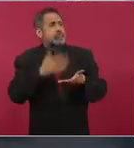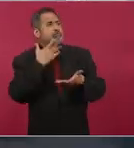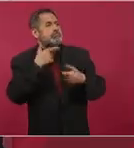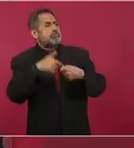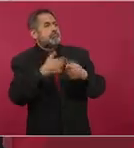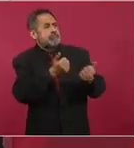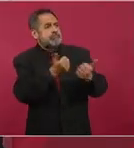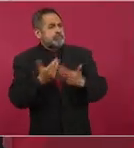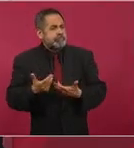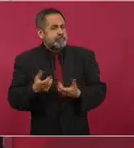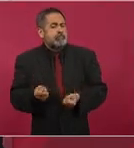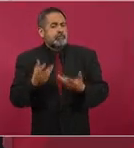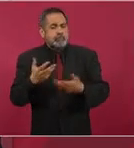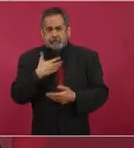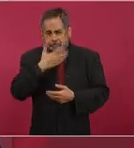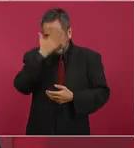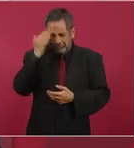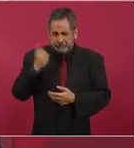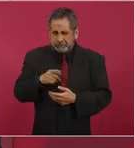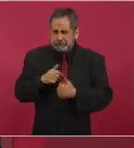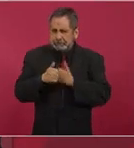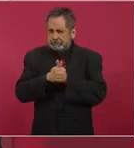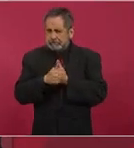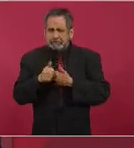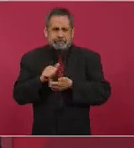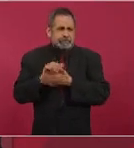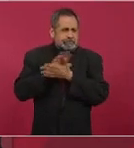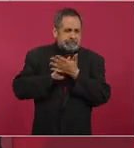a qué precio